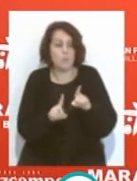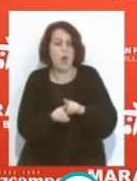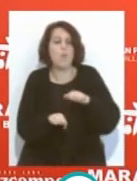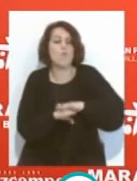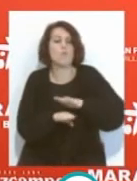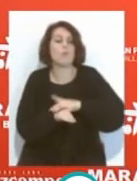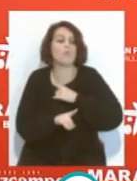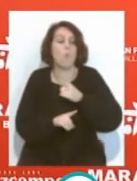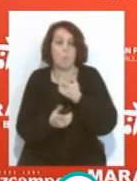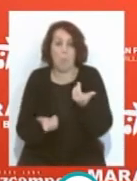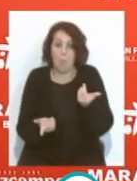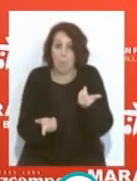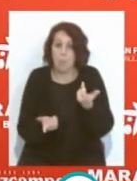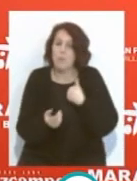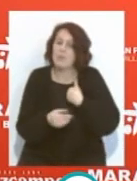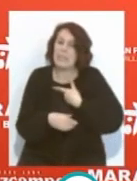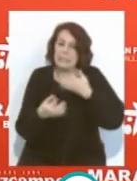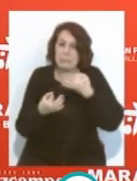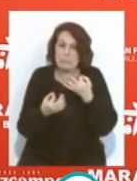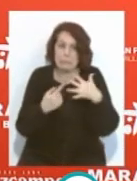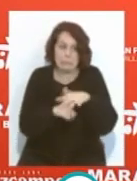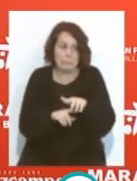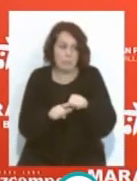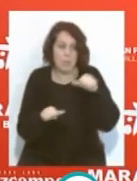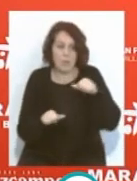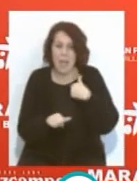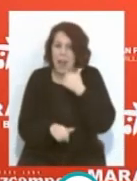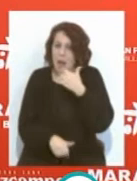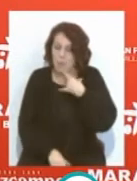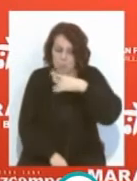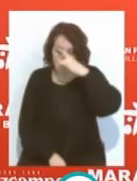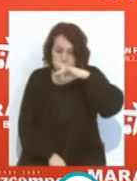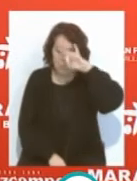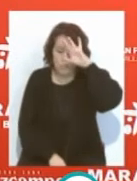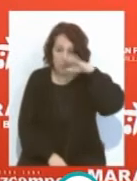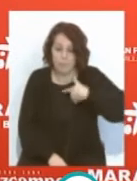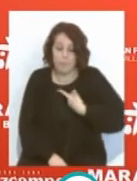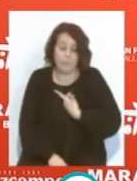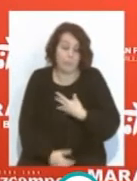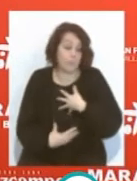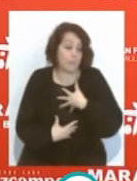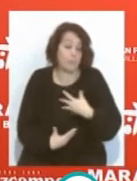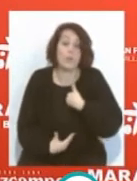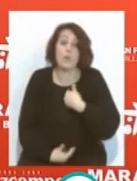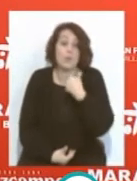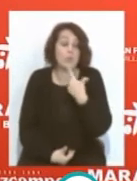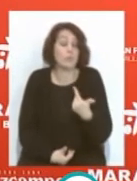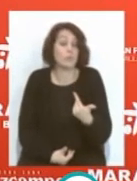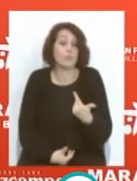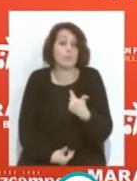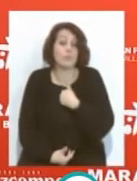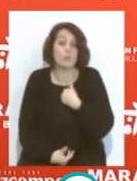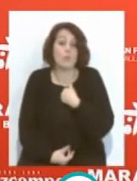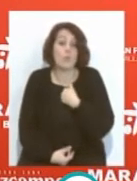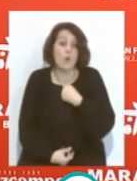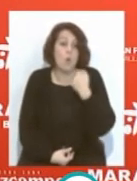a mí de lo sucedido algo inaudito y lamentable y bueno le he podido leer en los